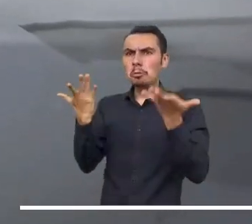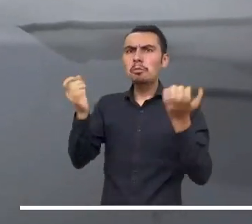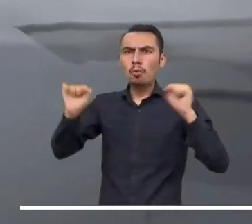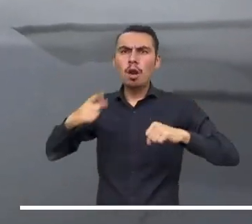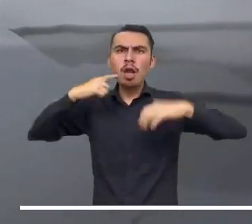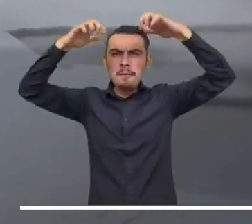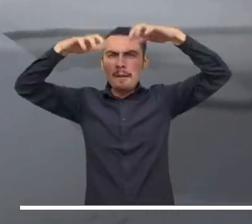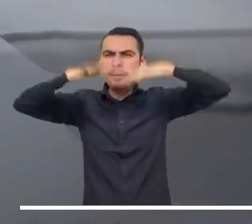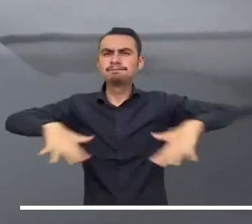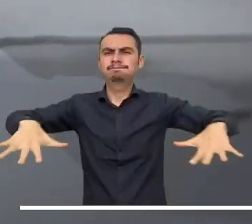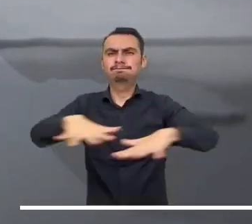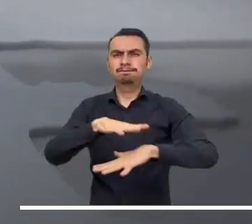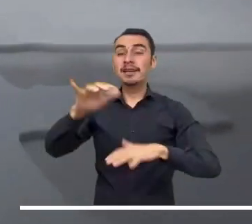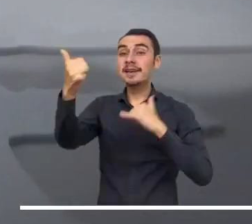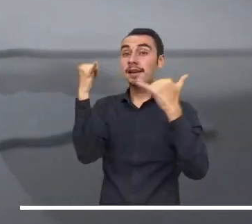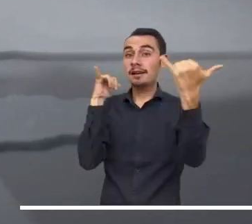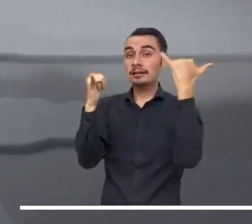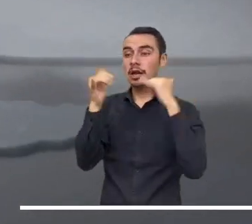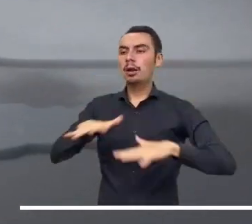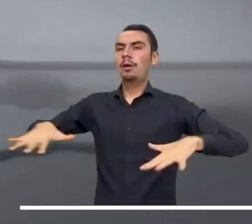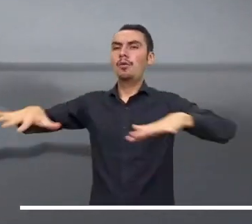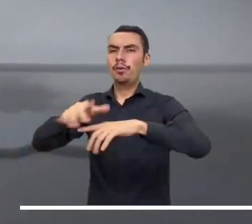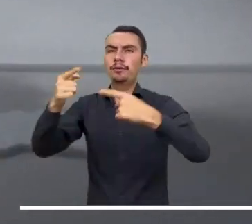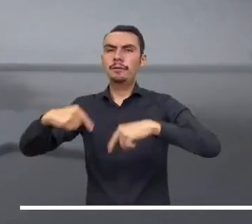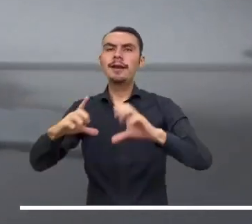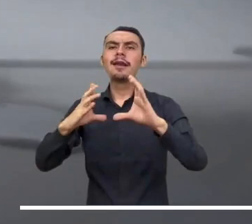podrían llegar con descargas eléctricas.